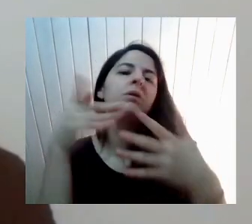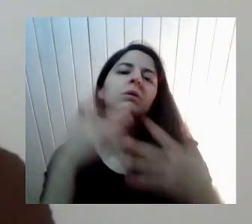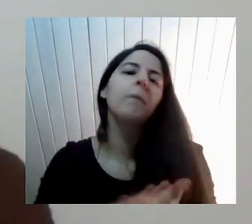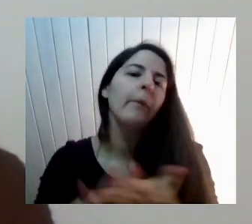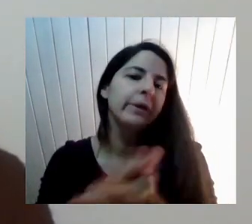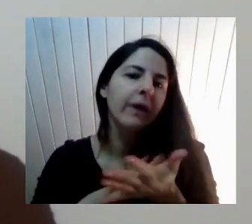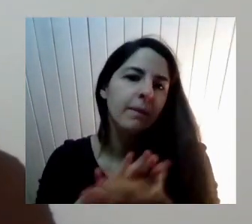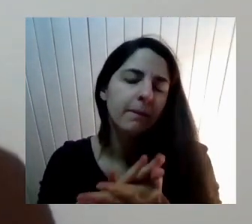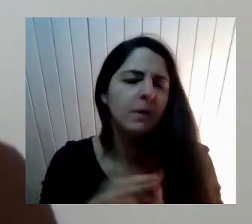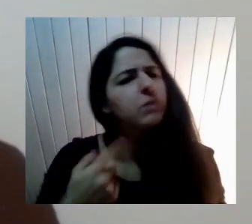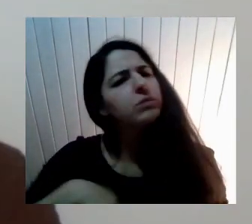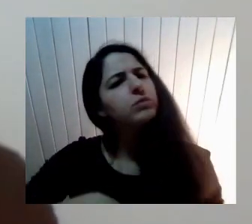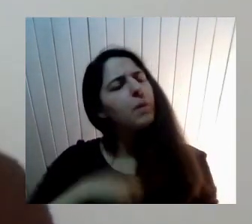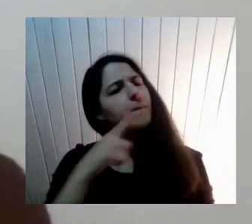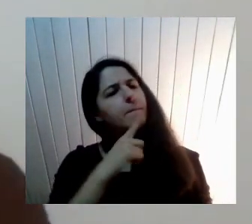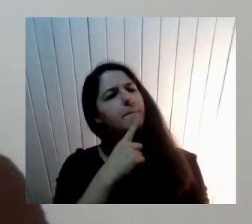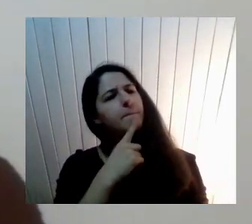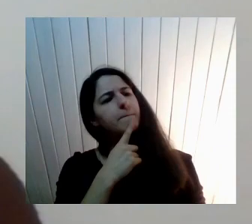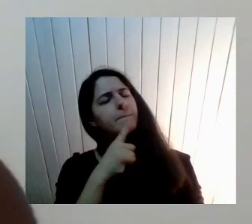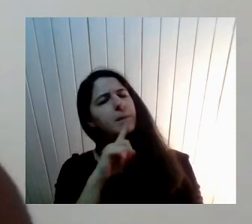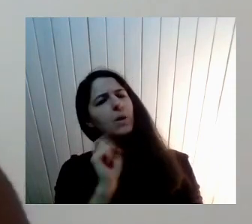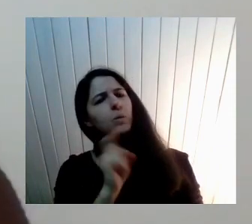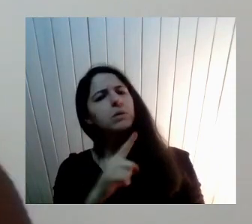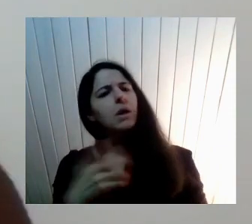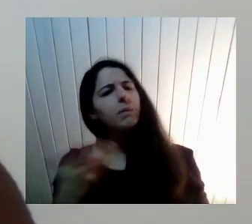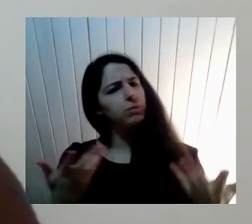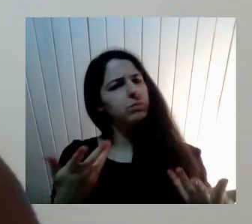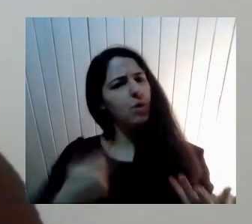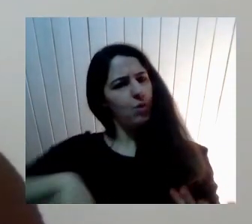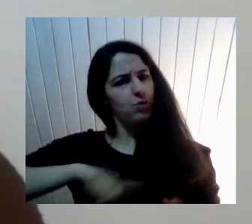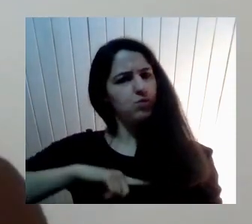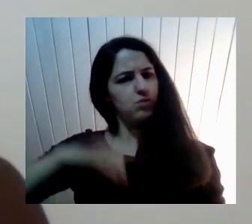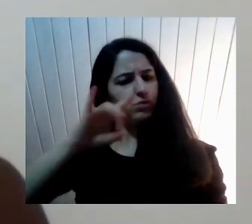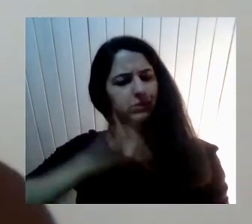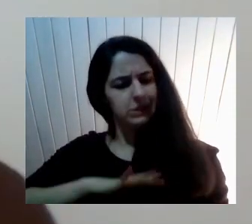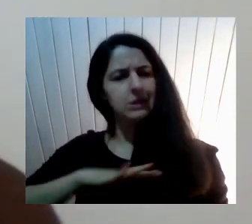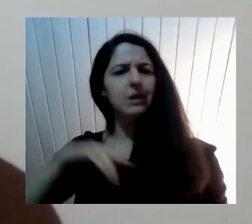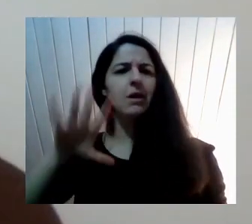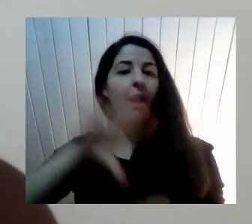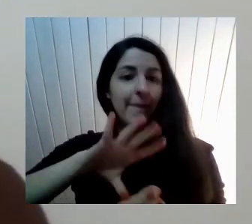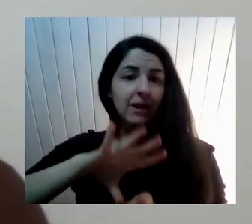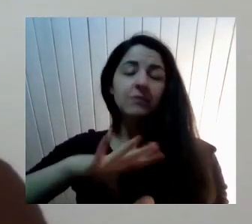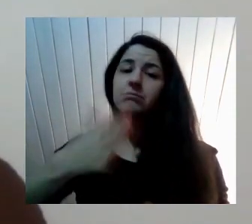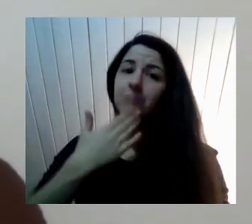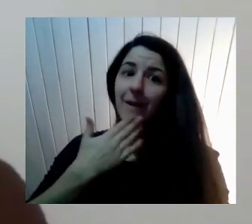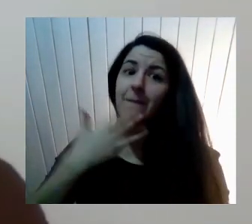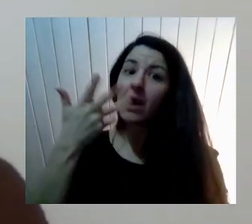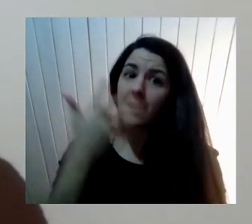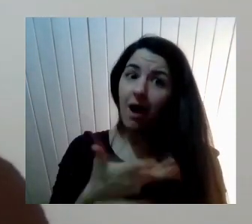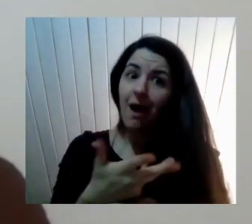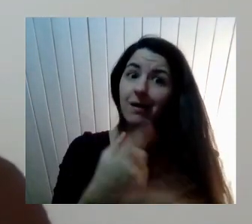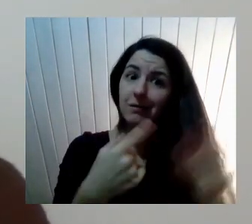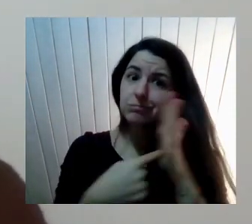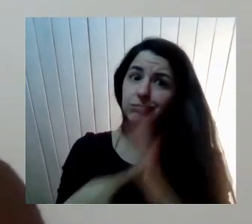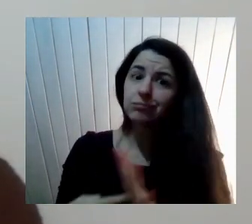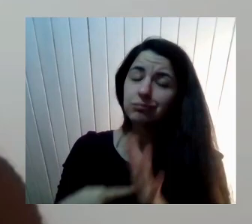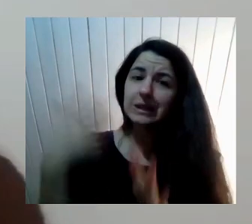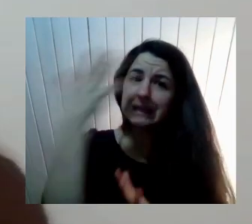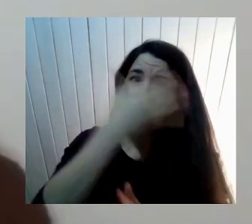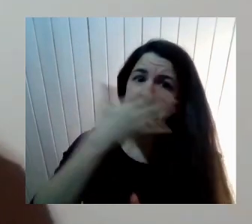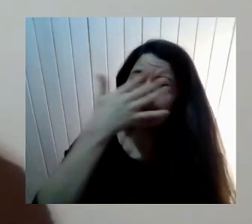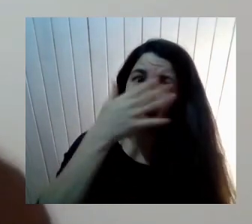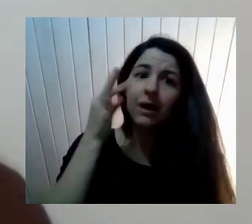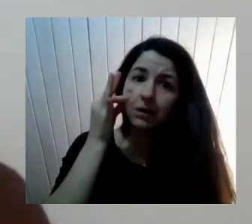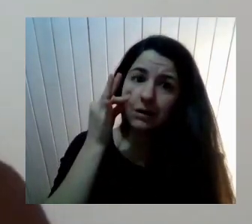ser Nosotros Quienes Reflexionemos Sobre Los Racismos Que Habitan En Nuestro Pro País Y Que También Cuestan Vida Porque No No Solo Ya Se Pierden